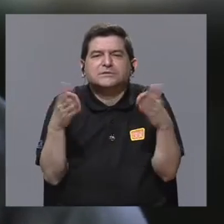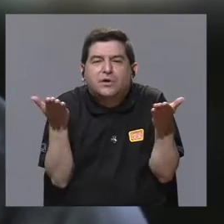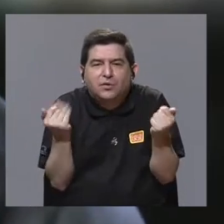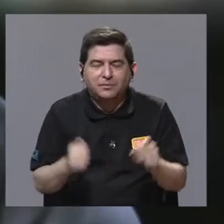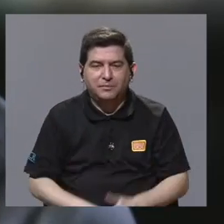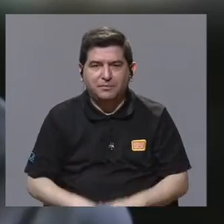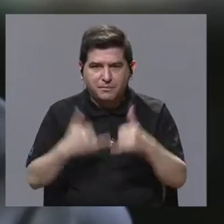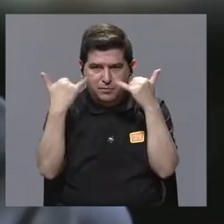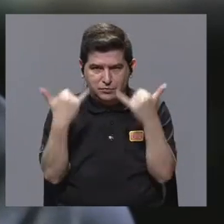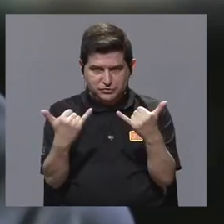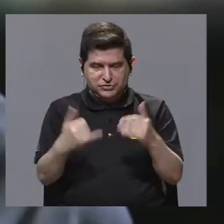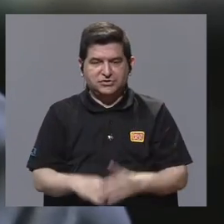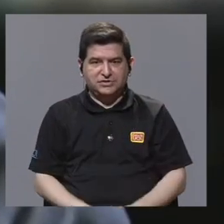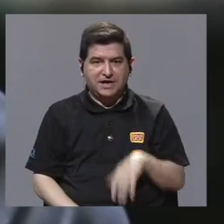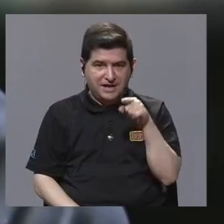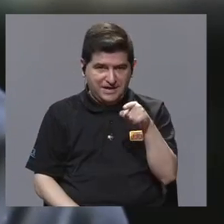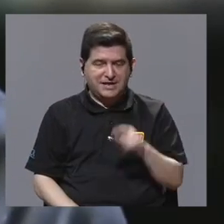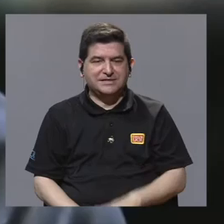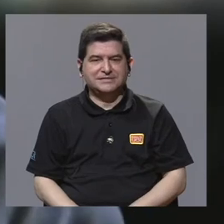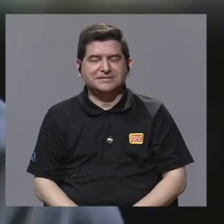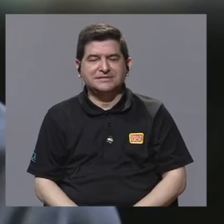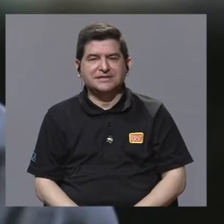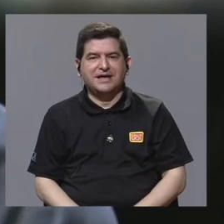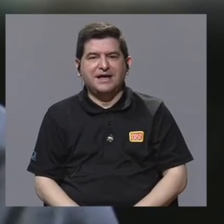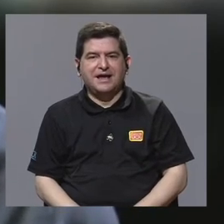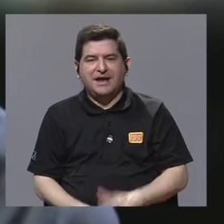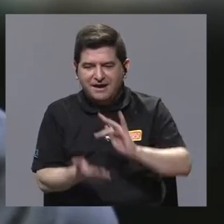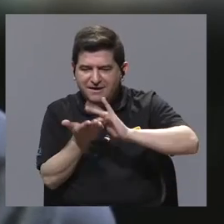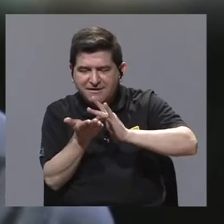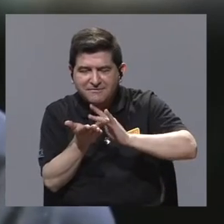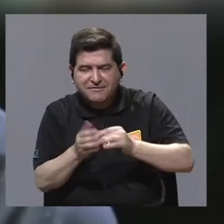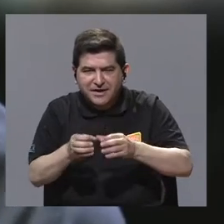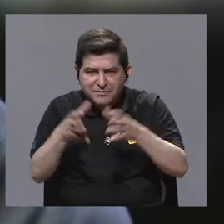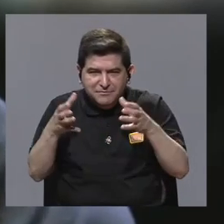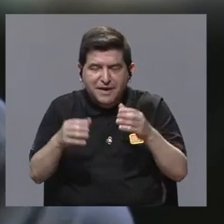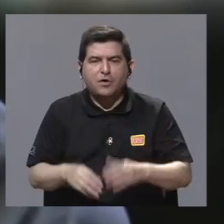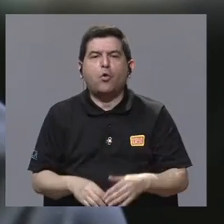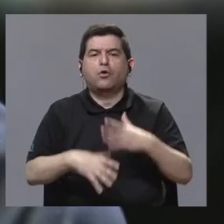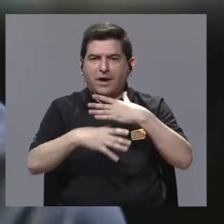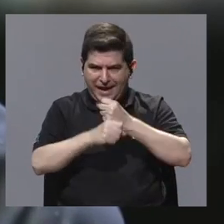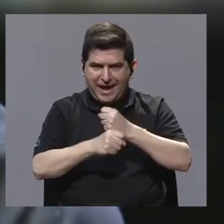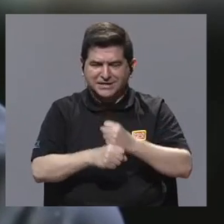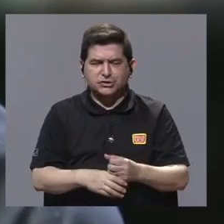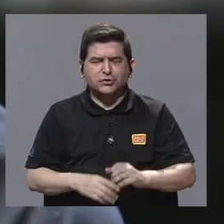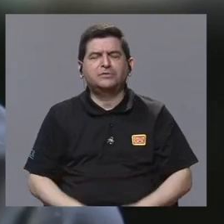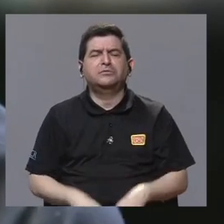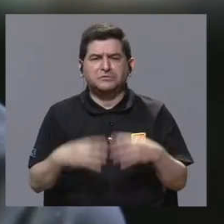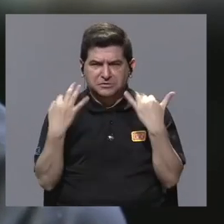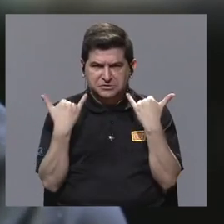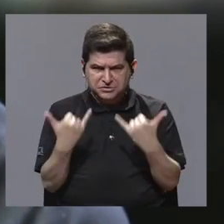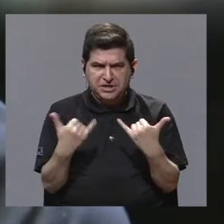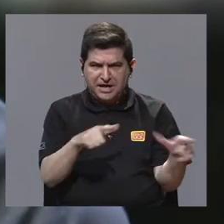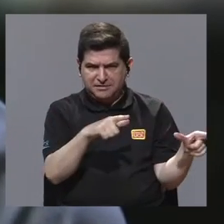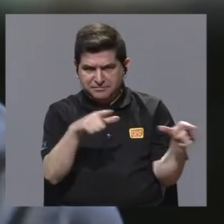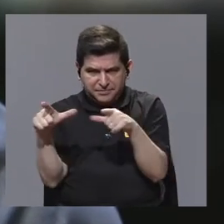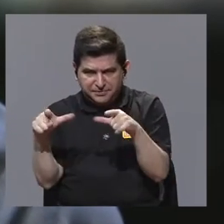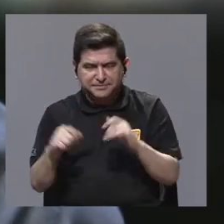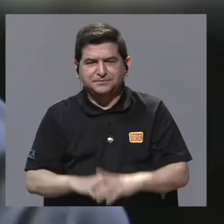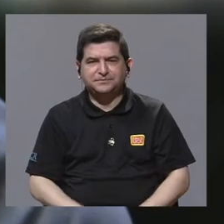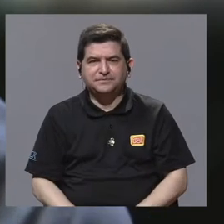Bueno, una vez que el radiofármaco ya está fabricado, o sea, está sintetizado,